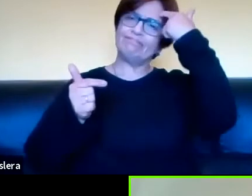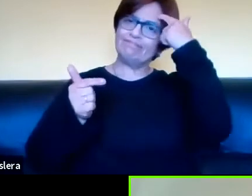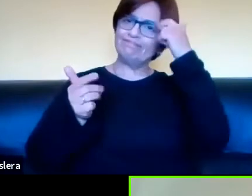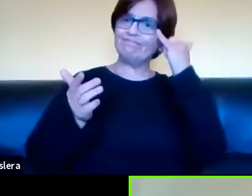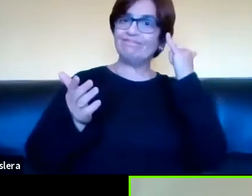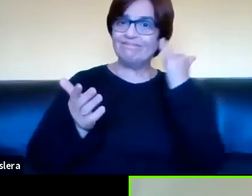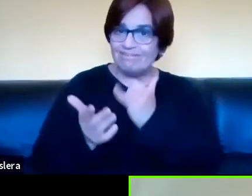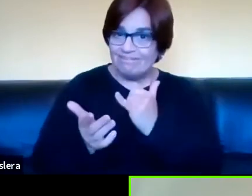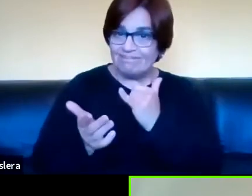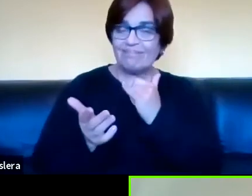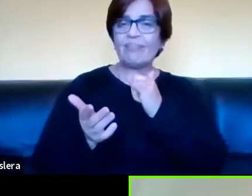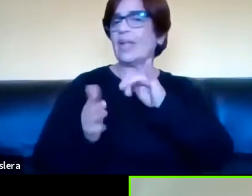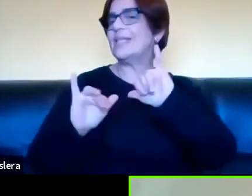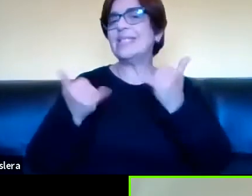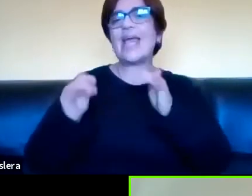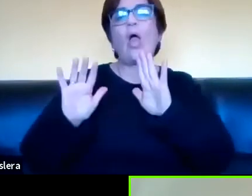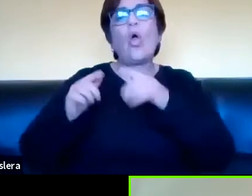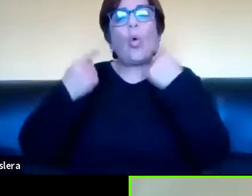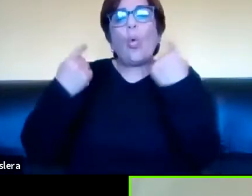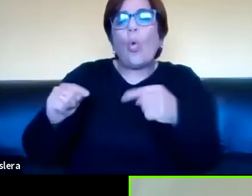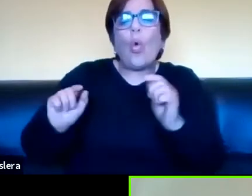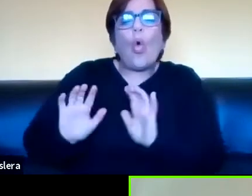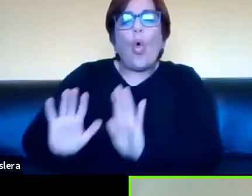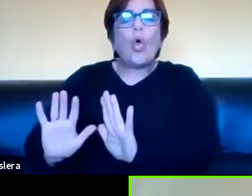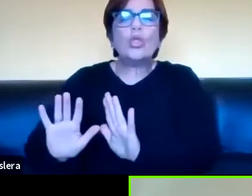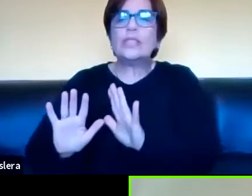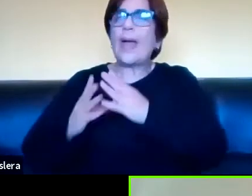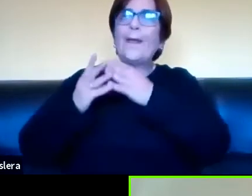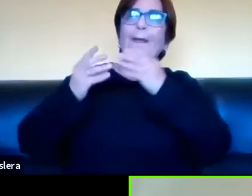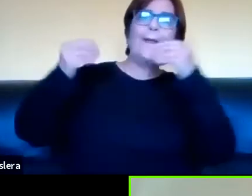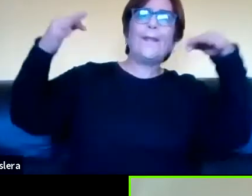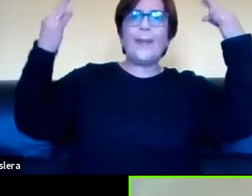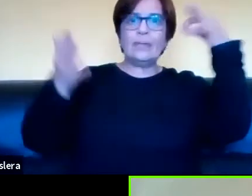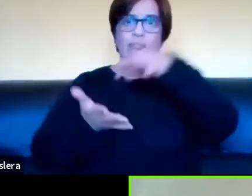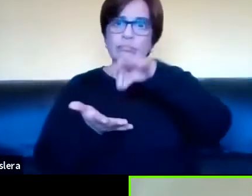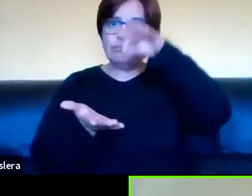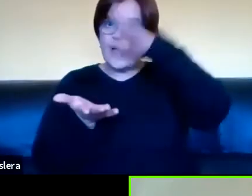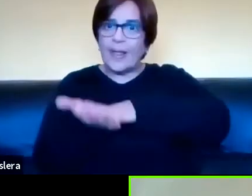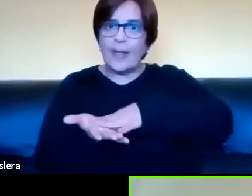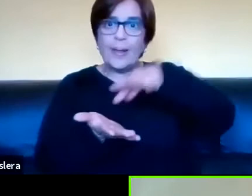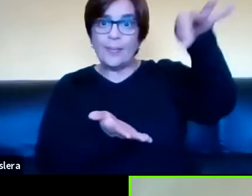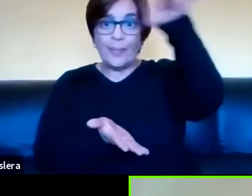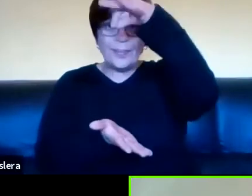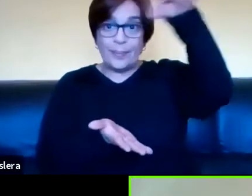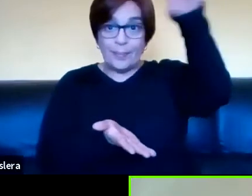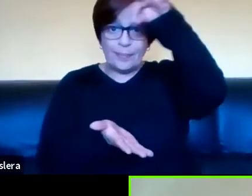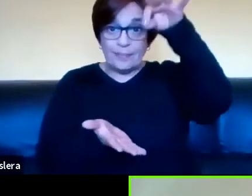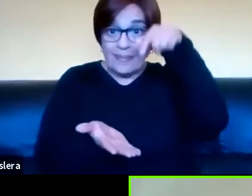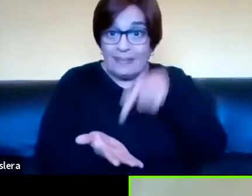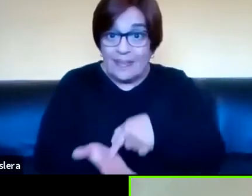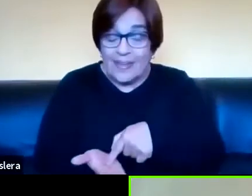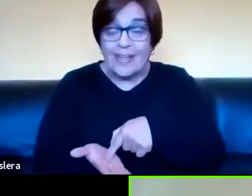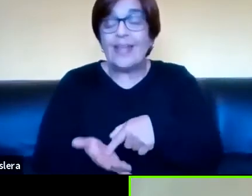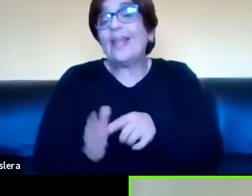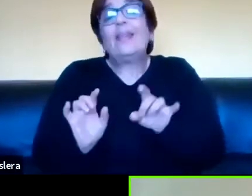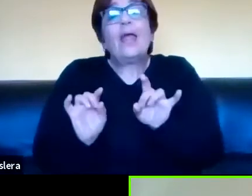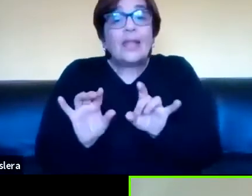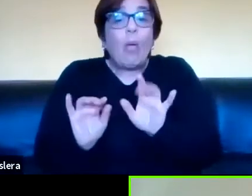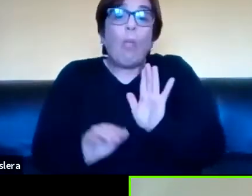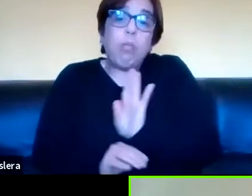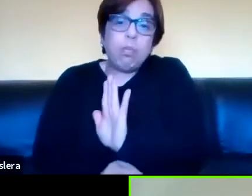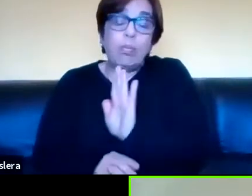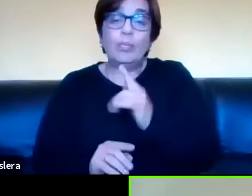se vuelve un objeto. Ya no es más volátil, se vuelve un objeto. Un objeto de tal naturaleza